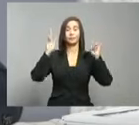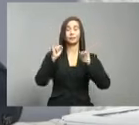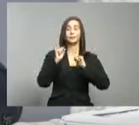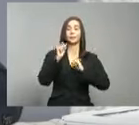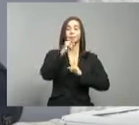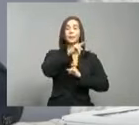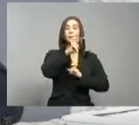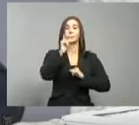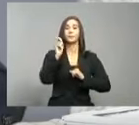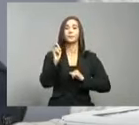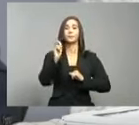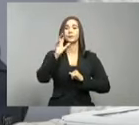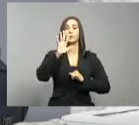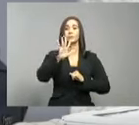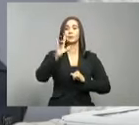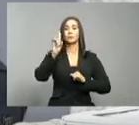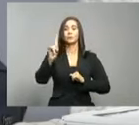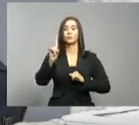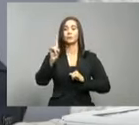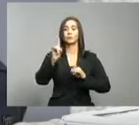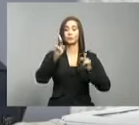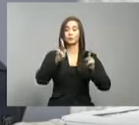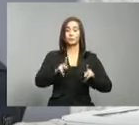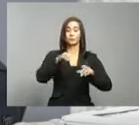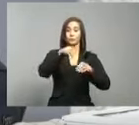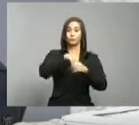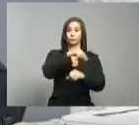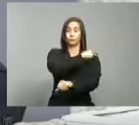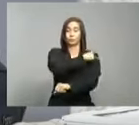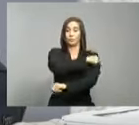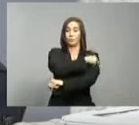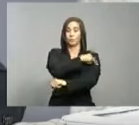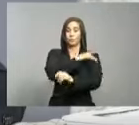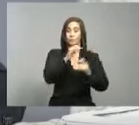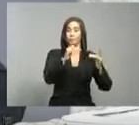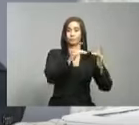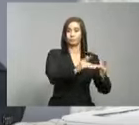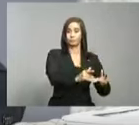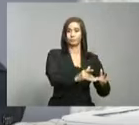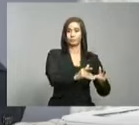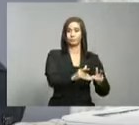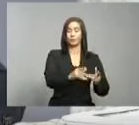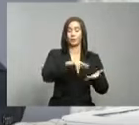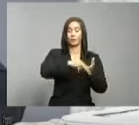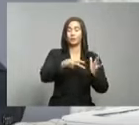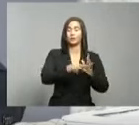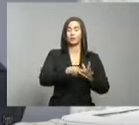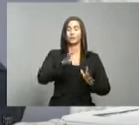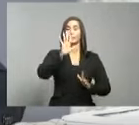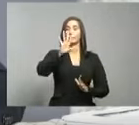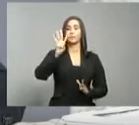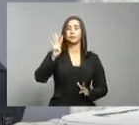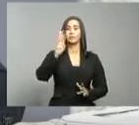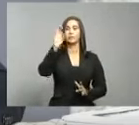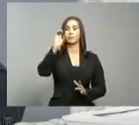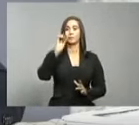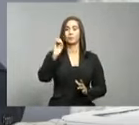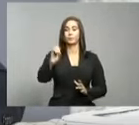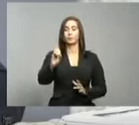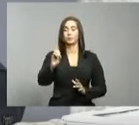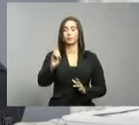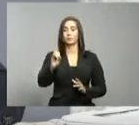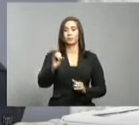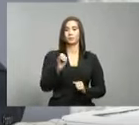personas hospitalizadas, constituyendo el 54% del total